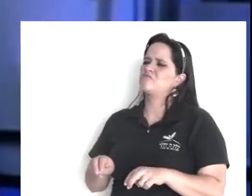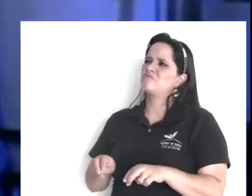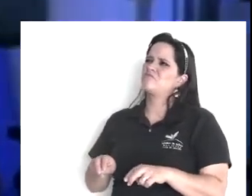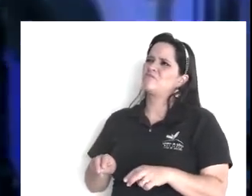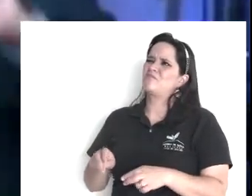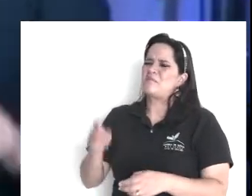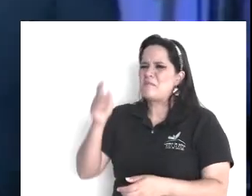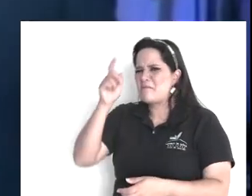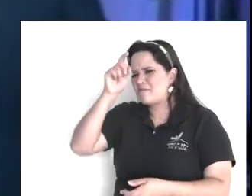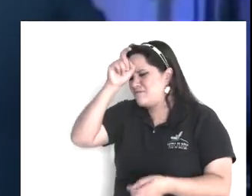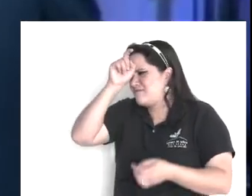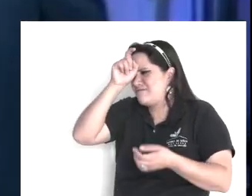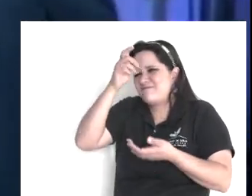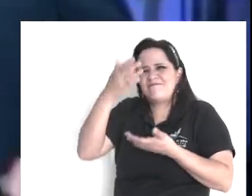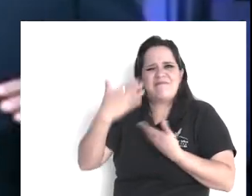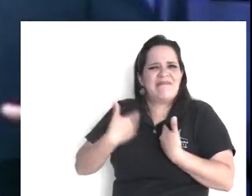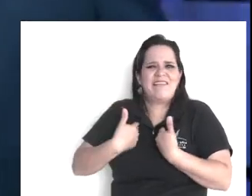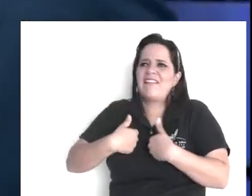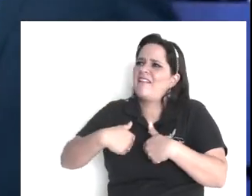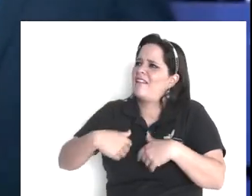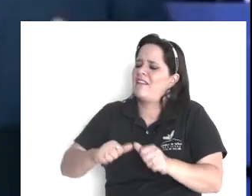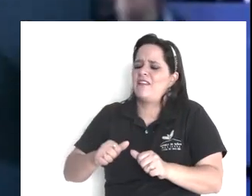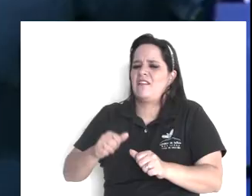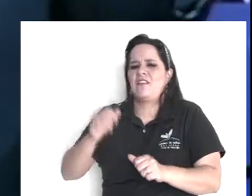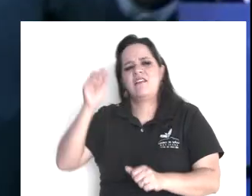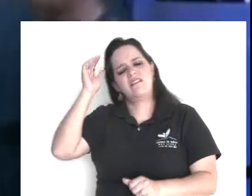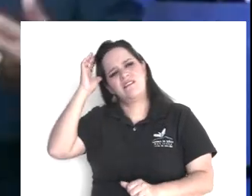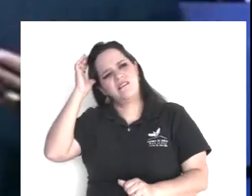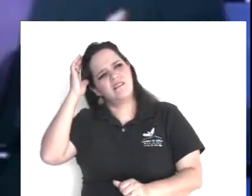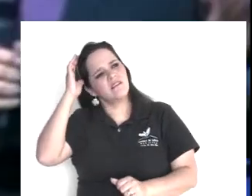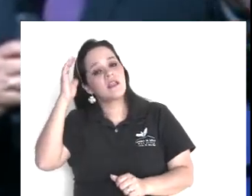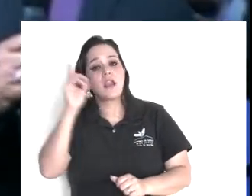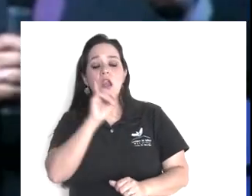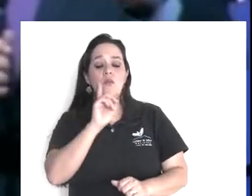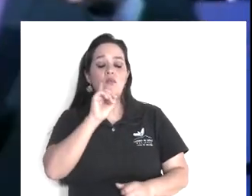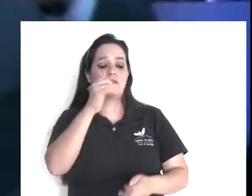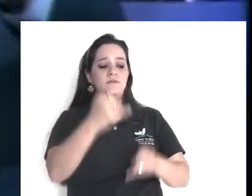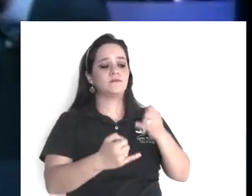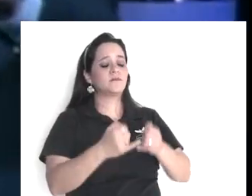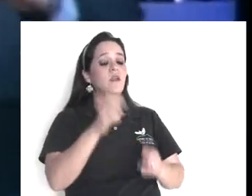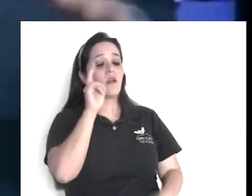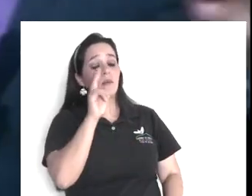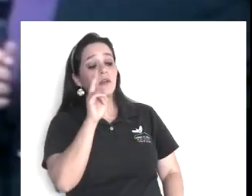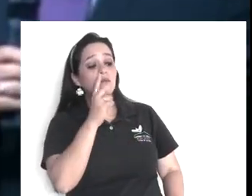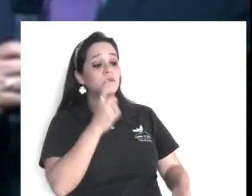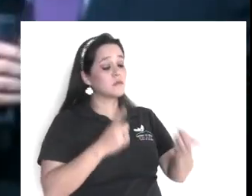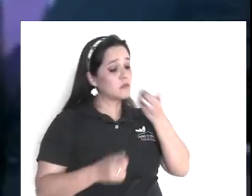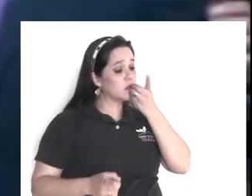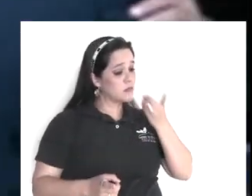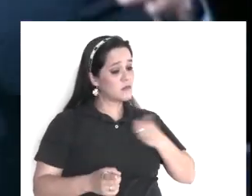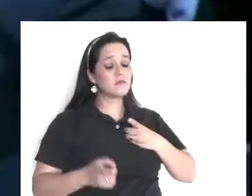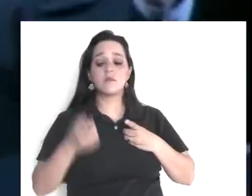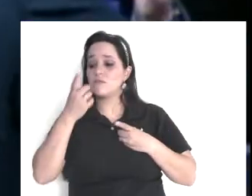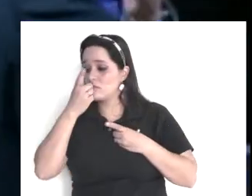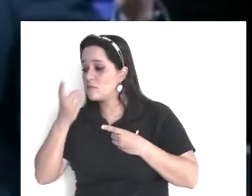pues yo tampoco, y la juez, bueno ya, ya a ver, a ver, que responde, ah no, le dice, fíjate, le dice él,